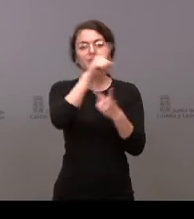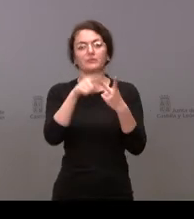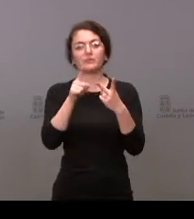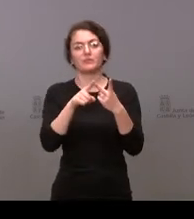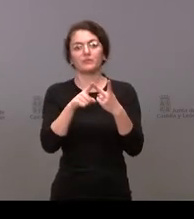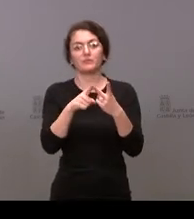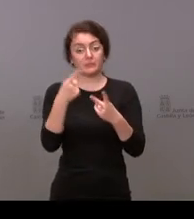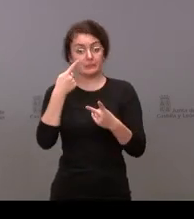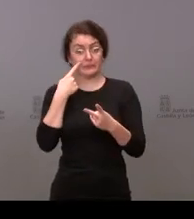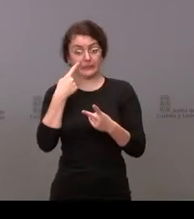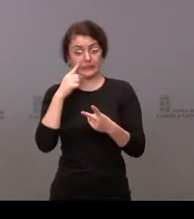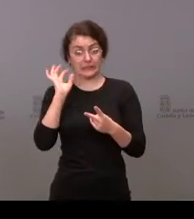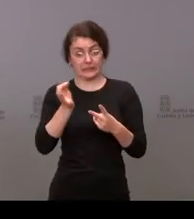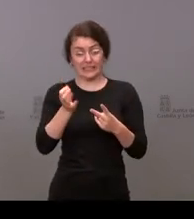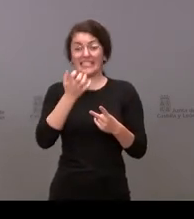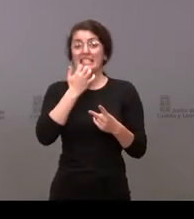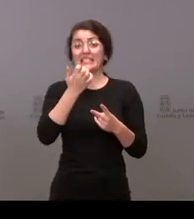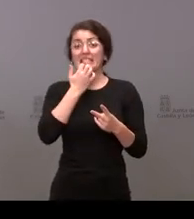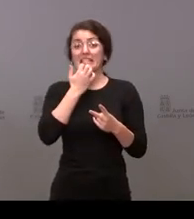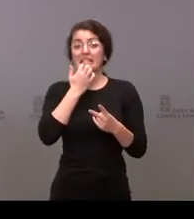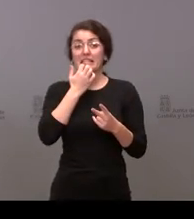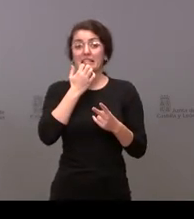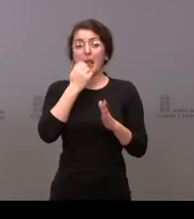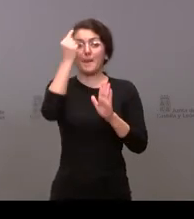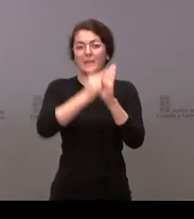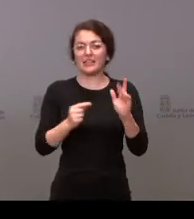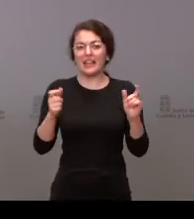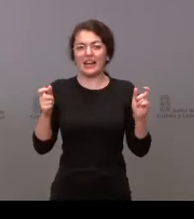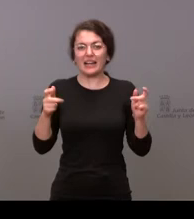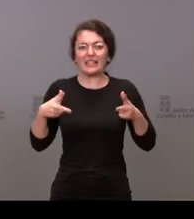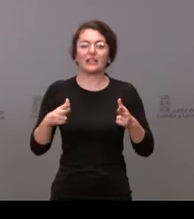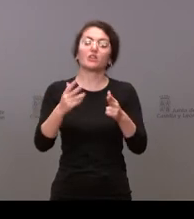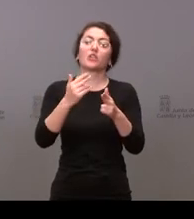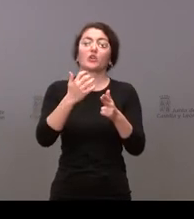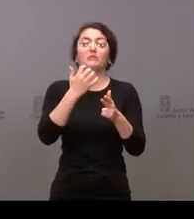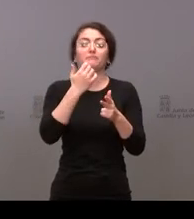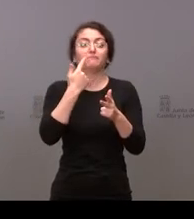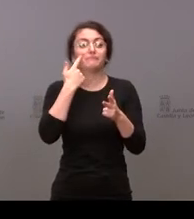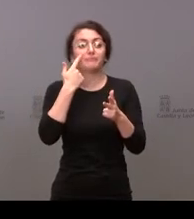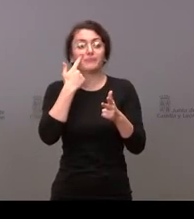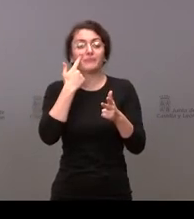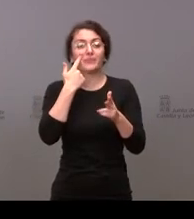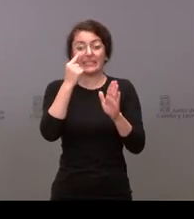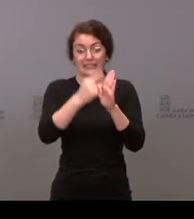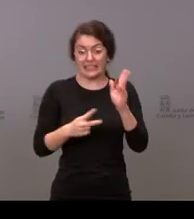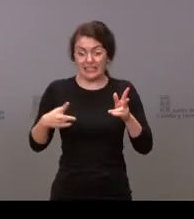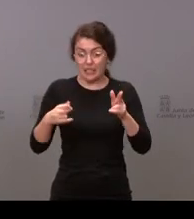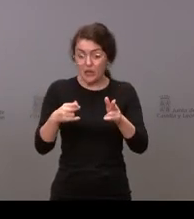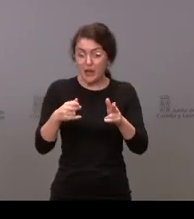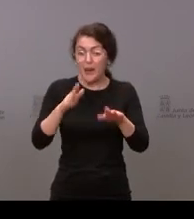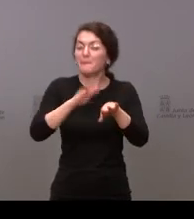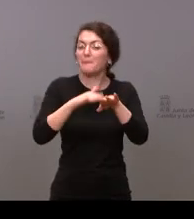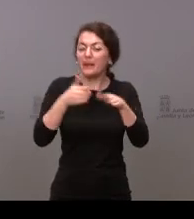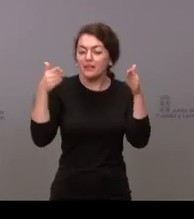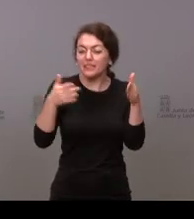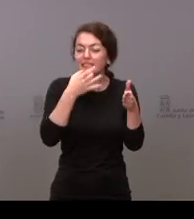confirmar eso, que si va a haber restricciones en algún momento, en un primer escalón por lo menos serían solo y exclusivamente para las personas que no estén